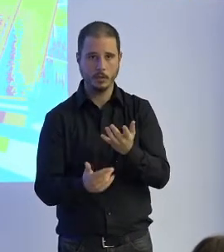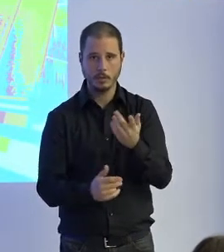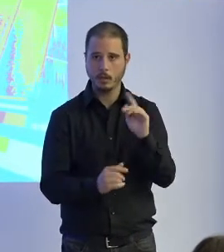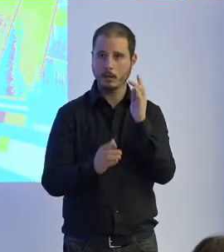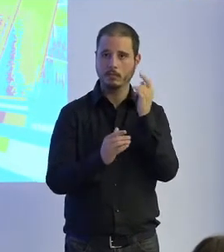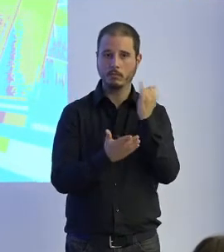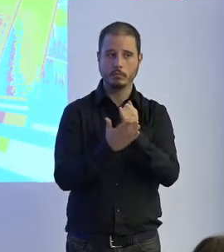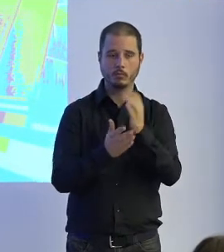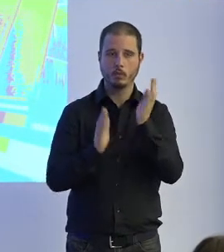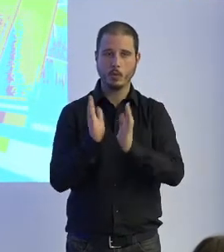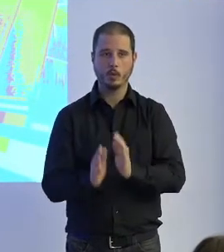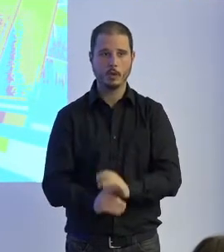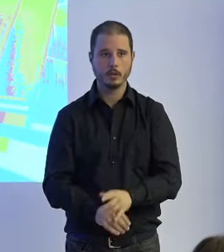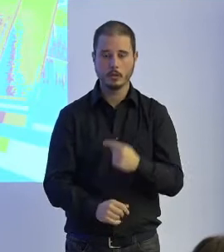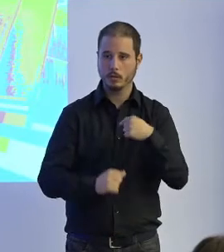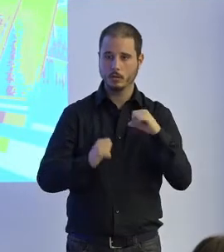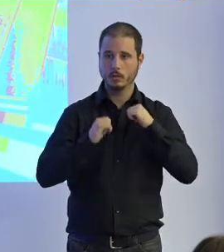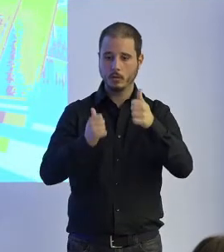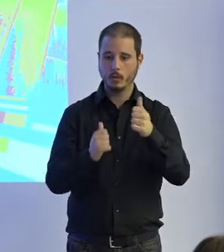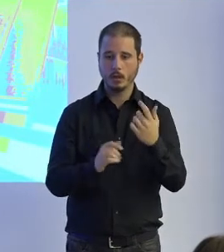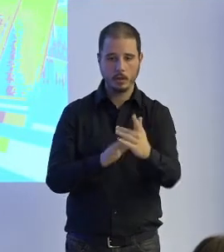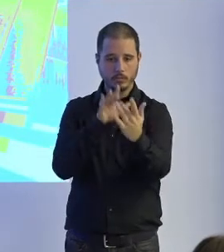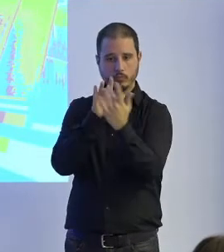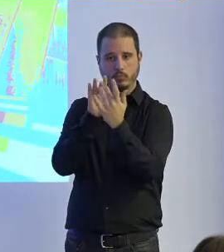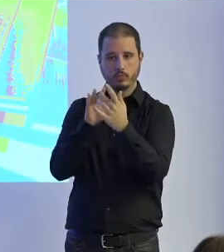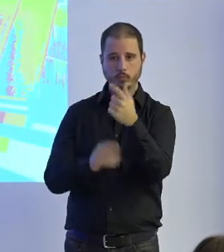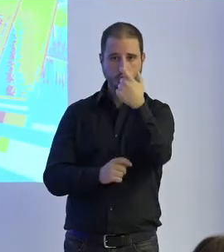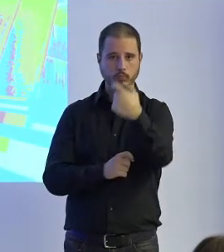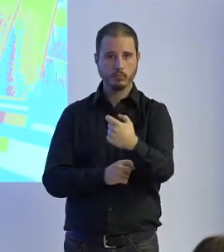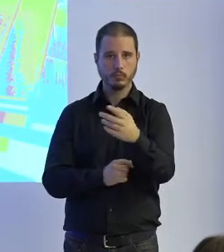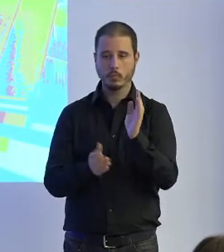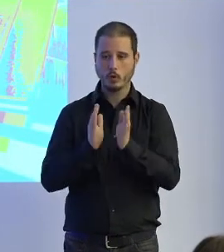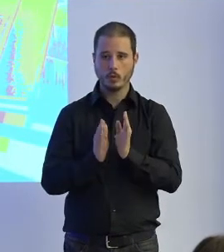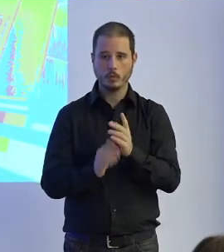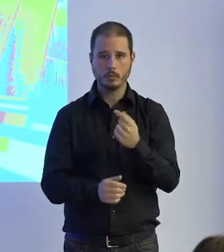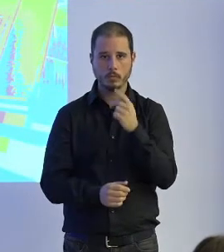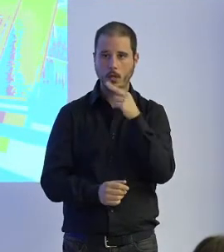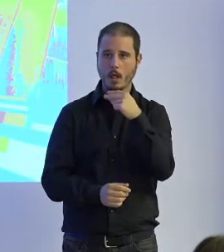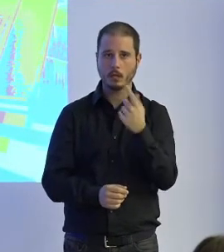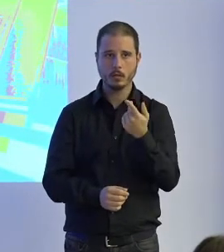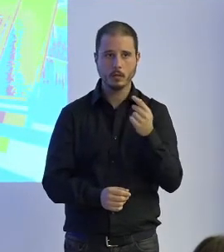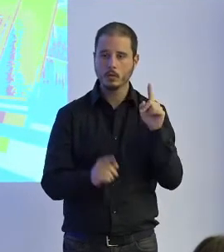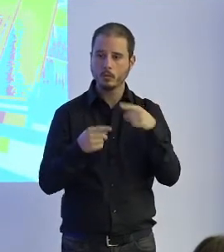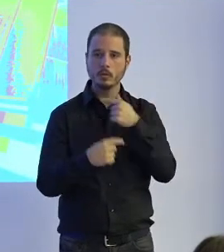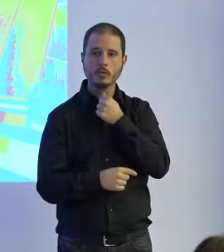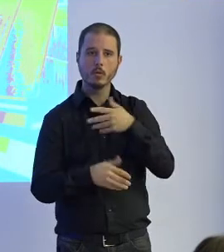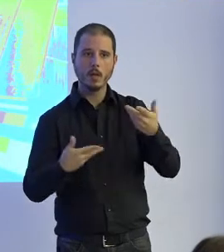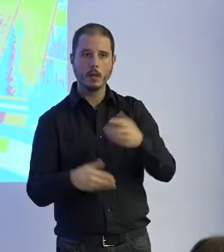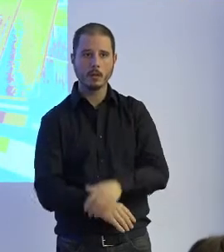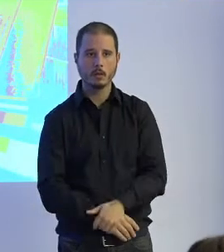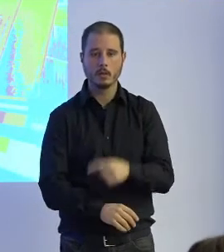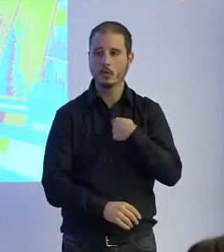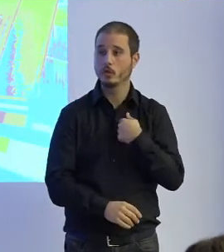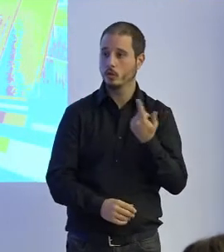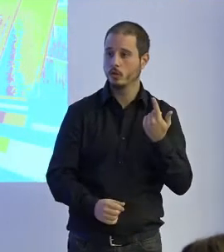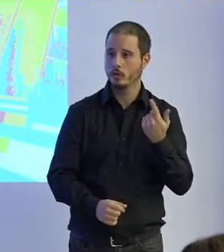a mí y entonces empecé a hablar con el robot una interacción humana-hombre y entonces ¿qué música te gusta? y yo le digo a este lo jodo yo soy argentino